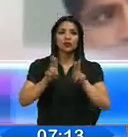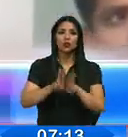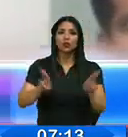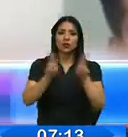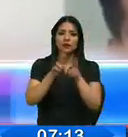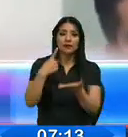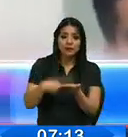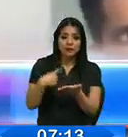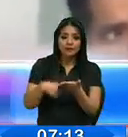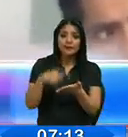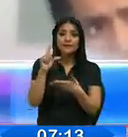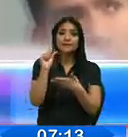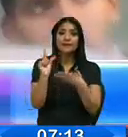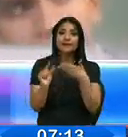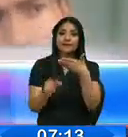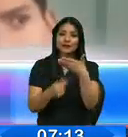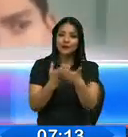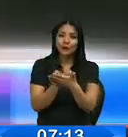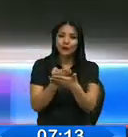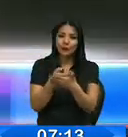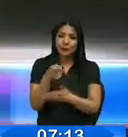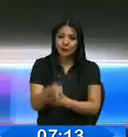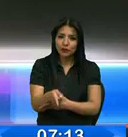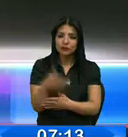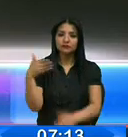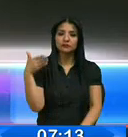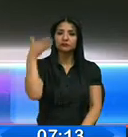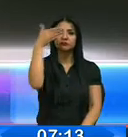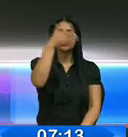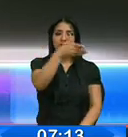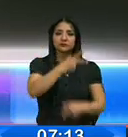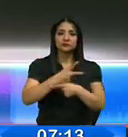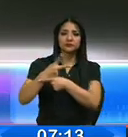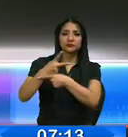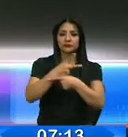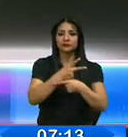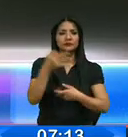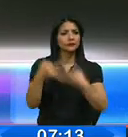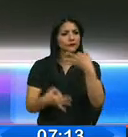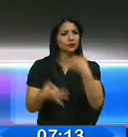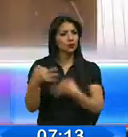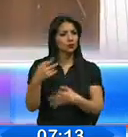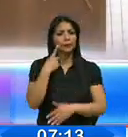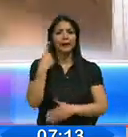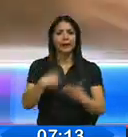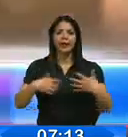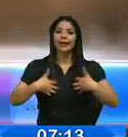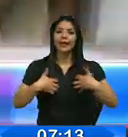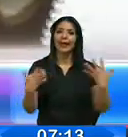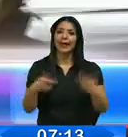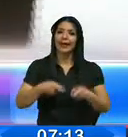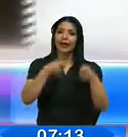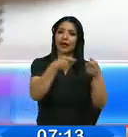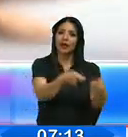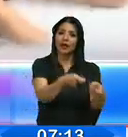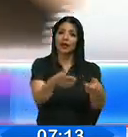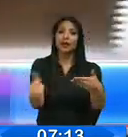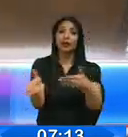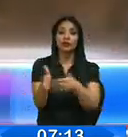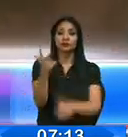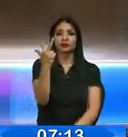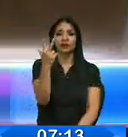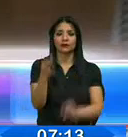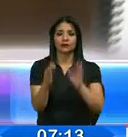Análisis Financiero y Económico, UAFE, acudió al Consejo de la Judicatura a interponer una queja en contra de los tres